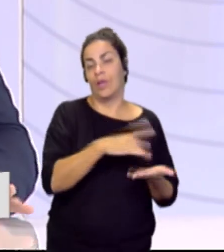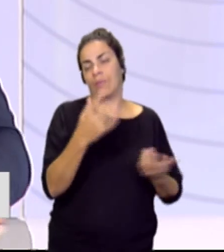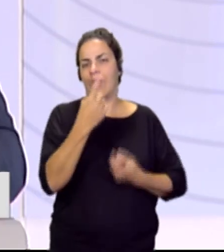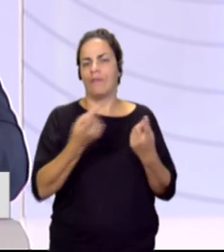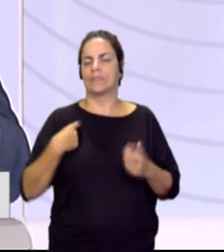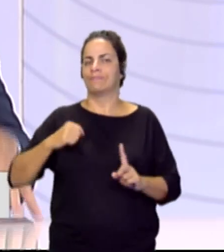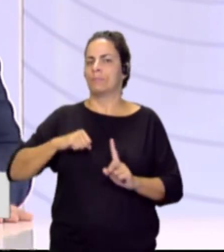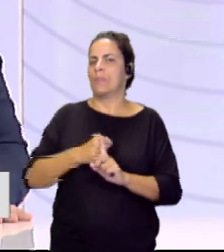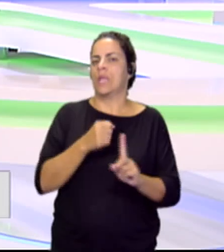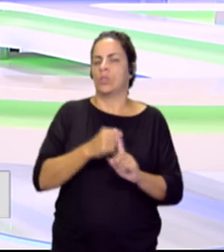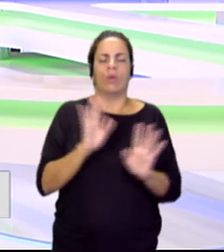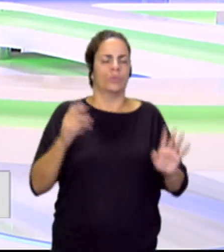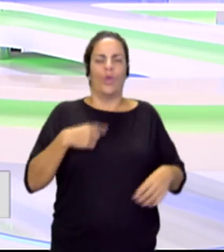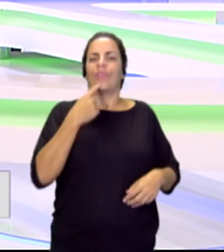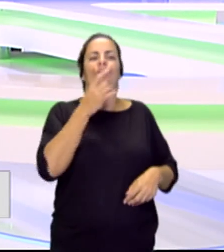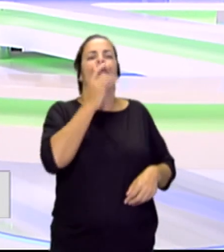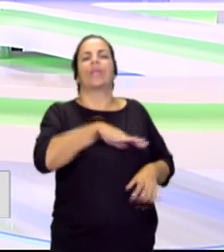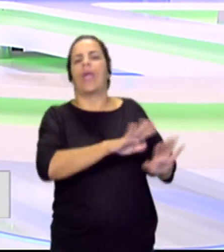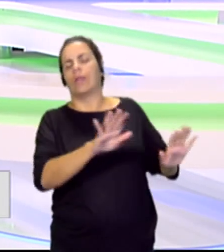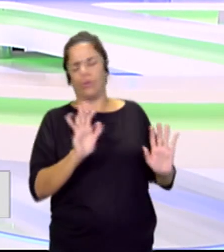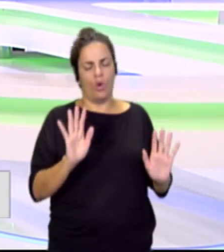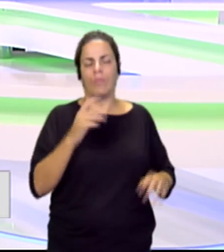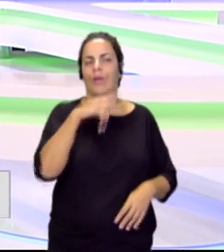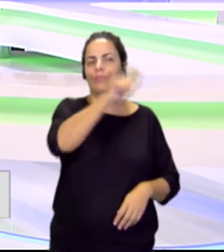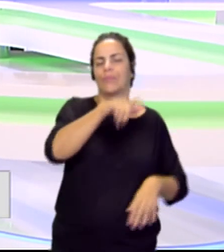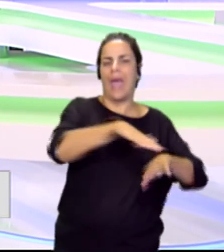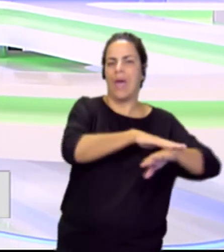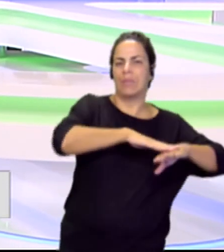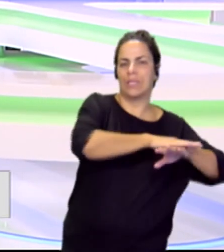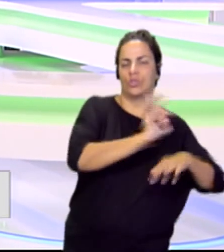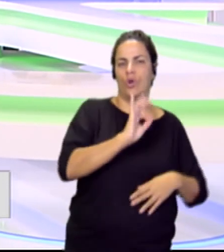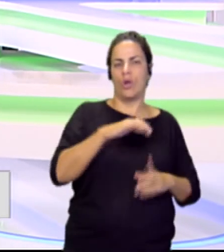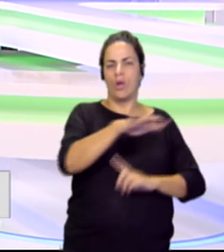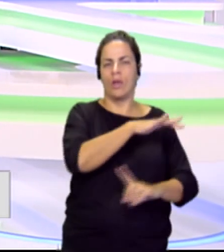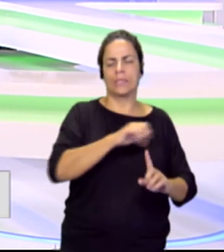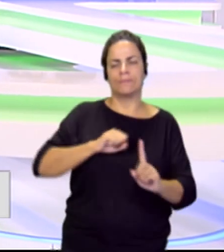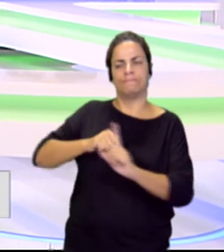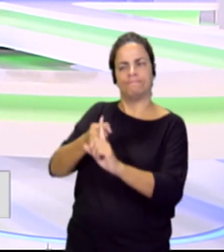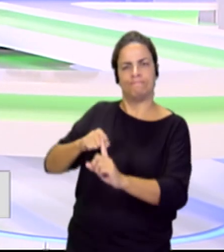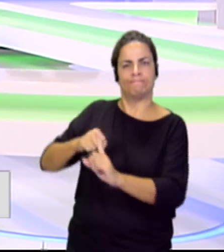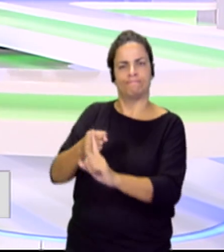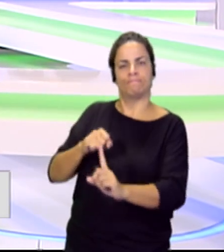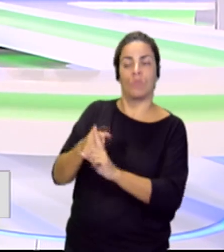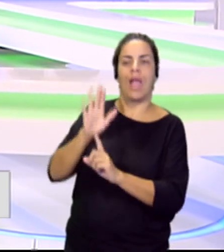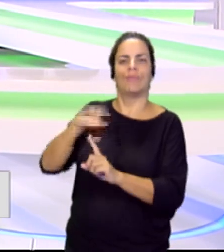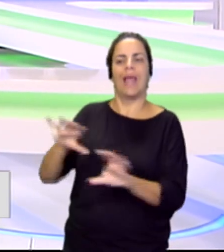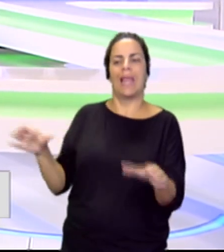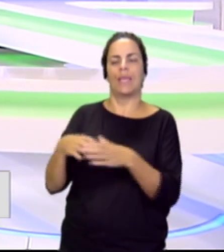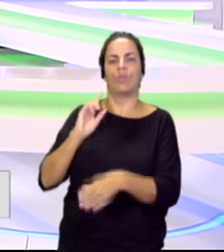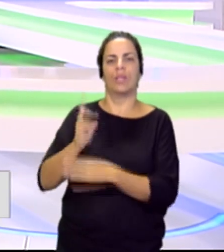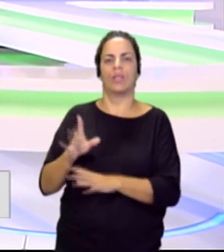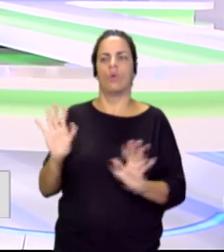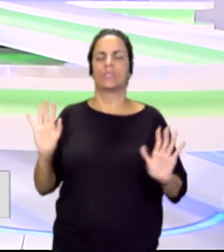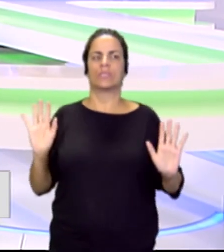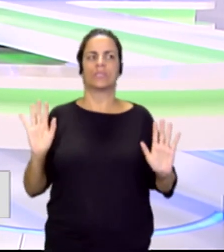mirar a nadie, pero la presión de la administración, de ciertos entornos, hace que muchos equipos directivos no estén dando este paso.